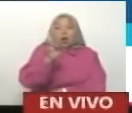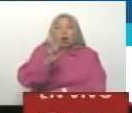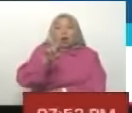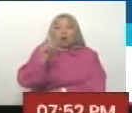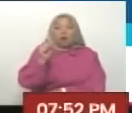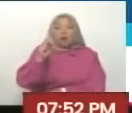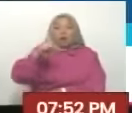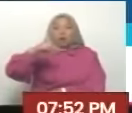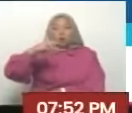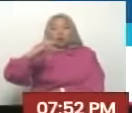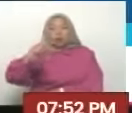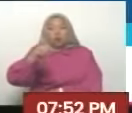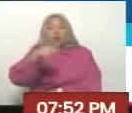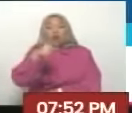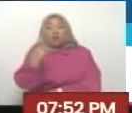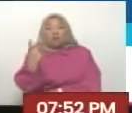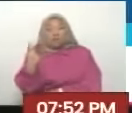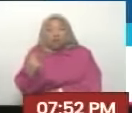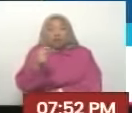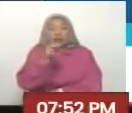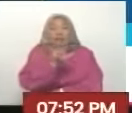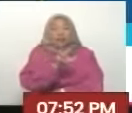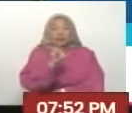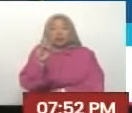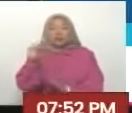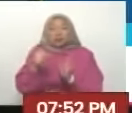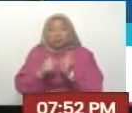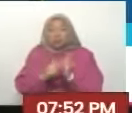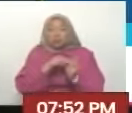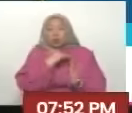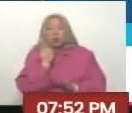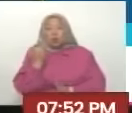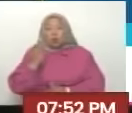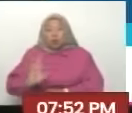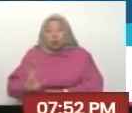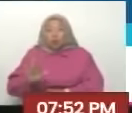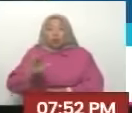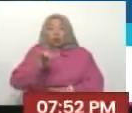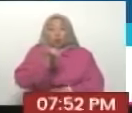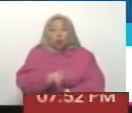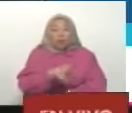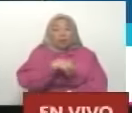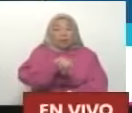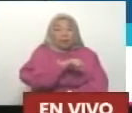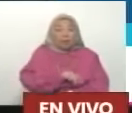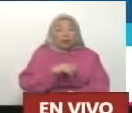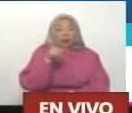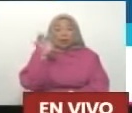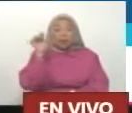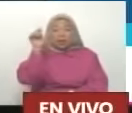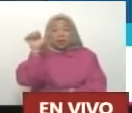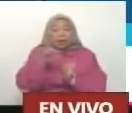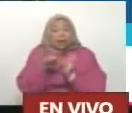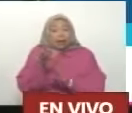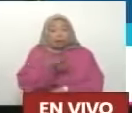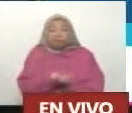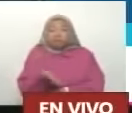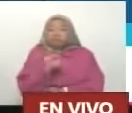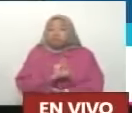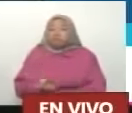Cadáveres Que no han aparecido Desaparecidos Políticos En España 100 años después